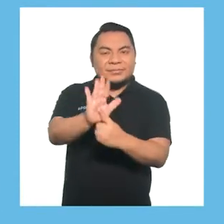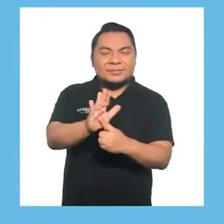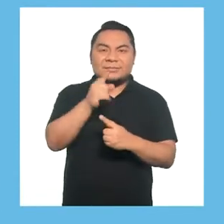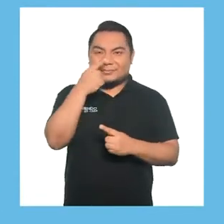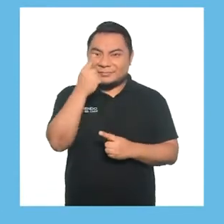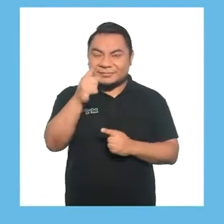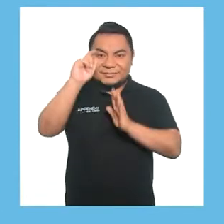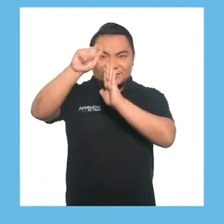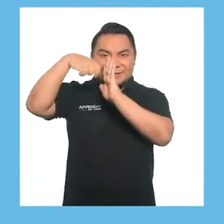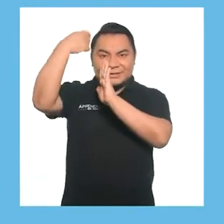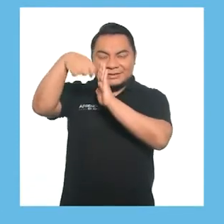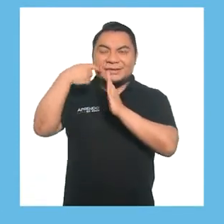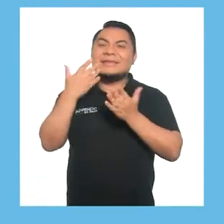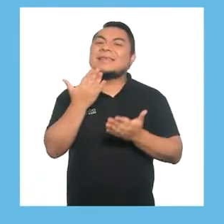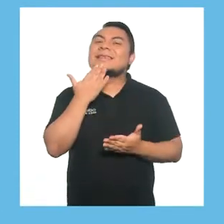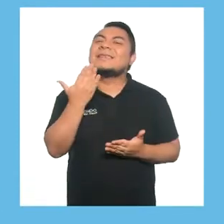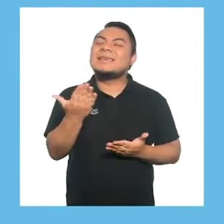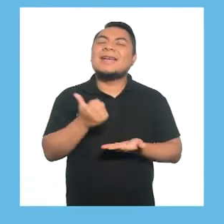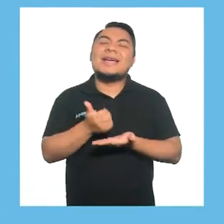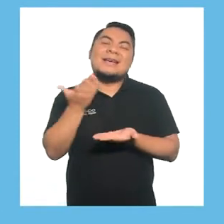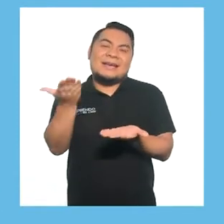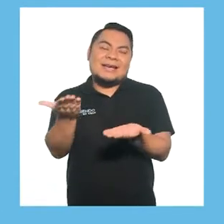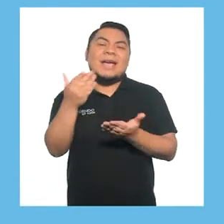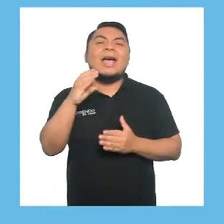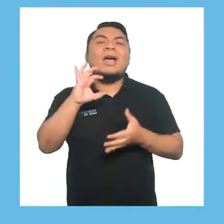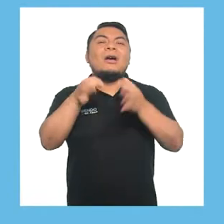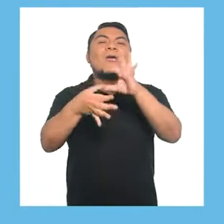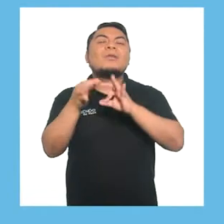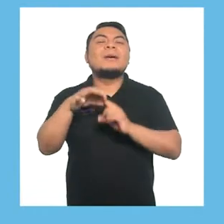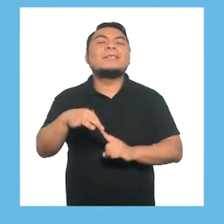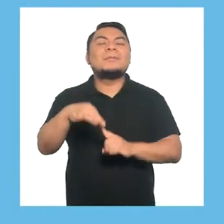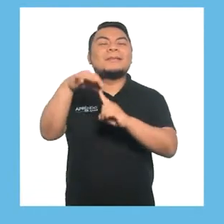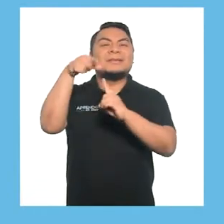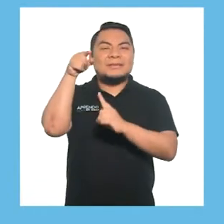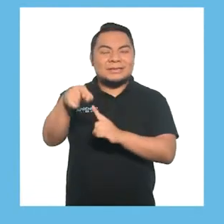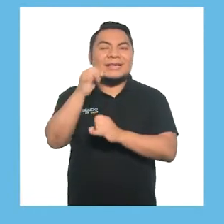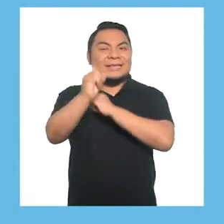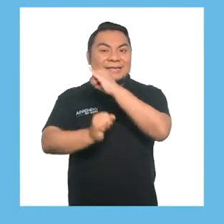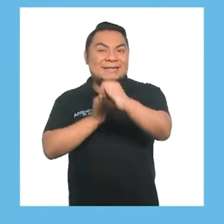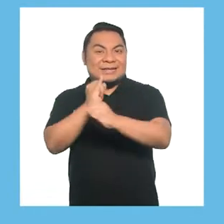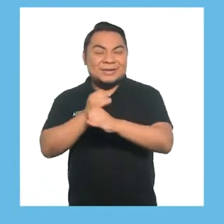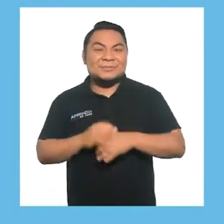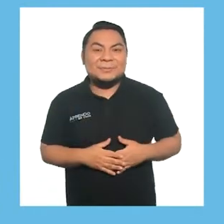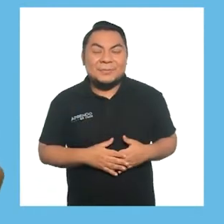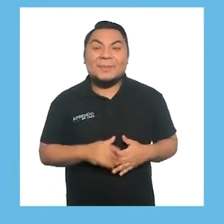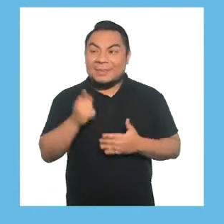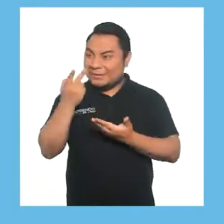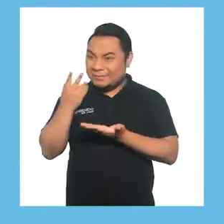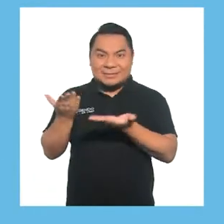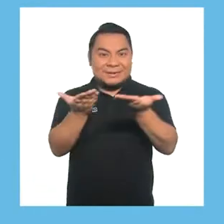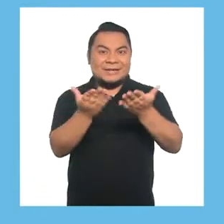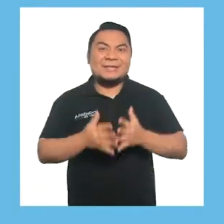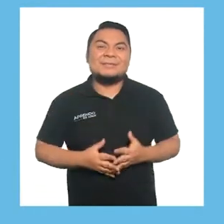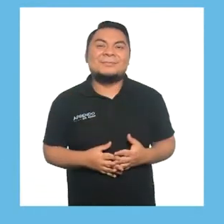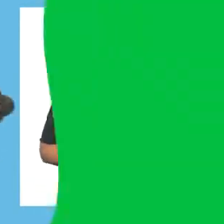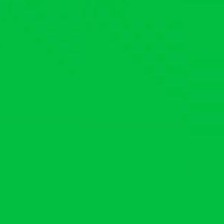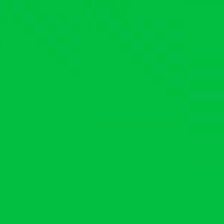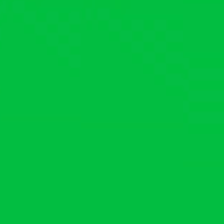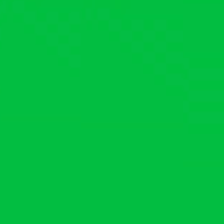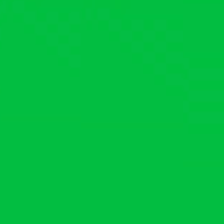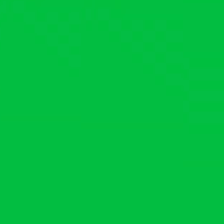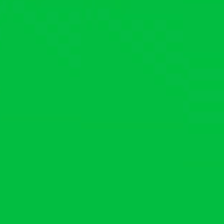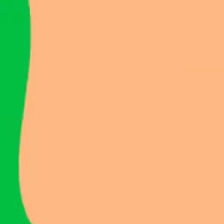presento el siguiente video que nos llega gracias a Olimpiadas Especiales Internacional. ¡Adelante!